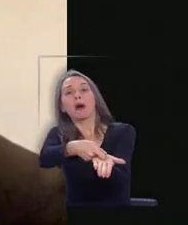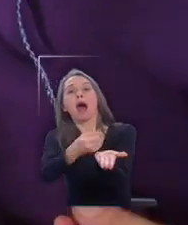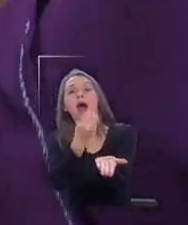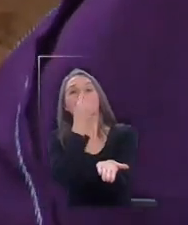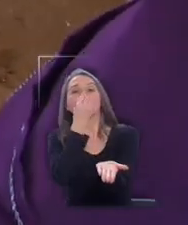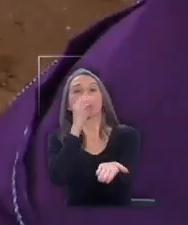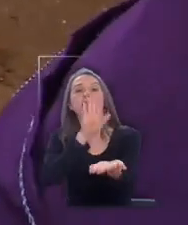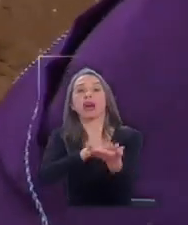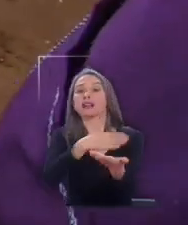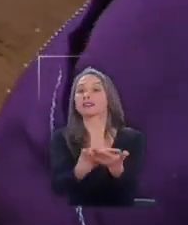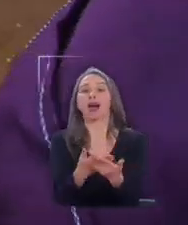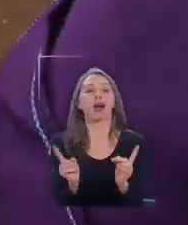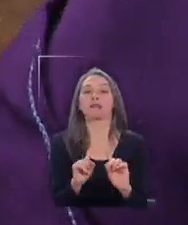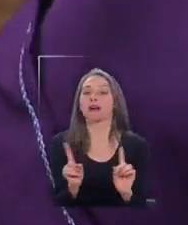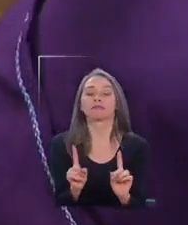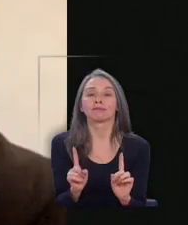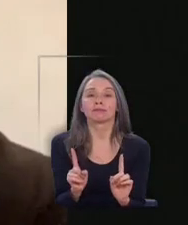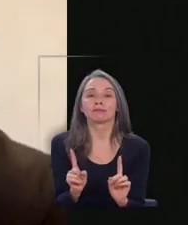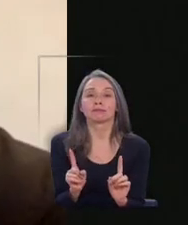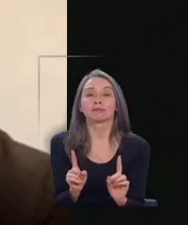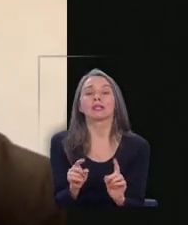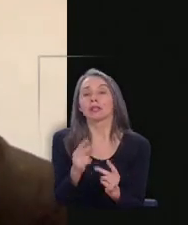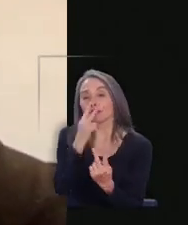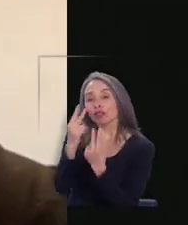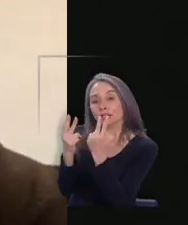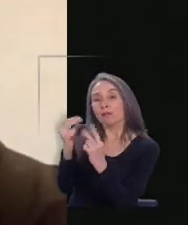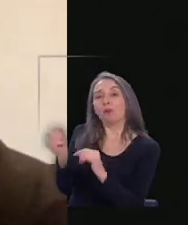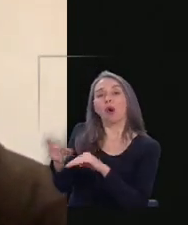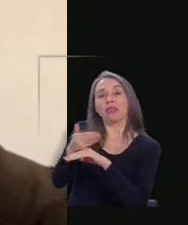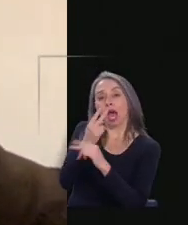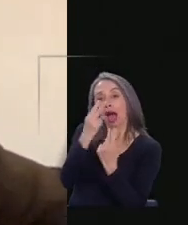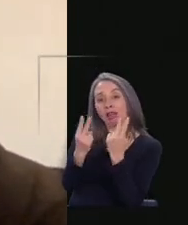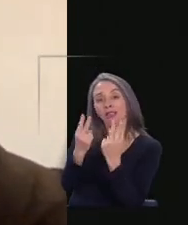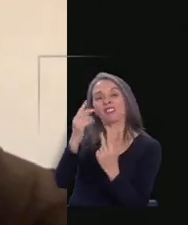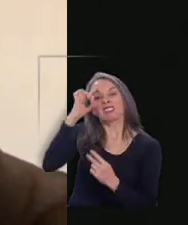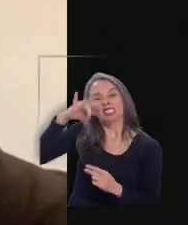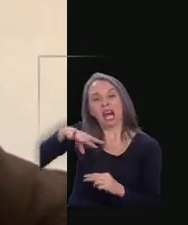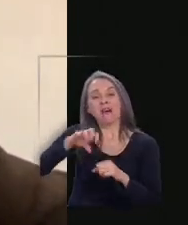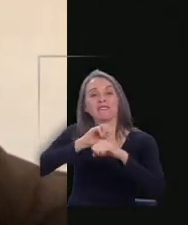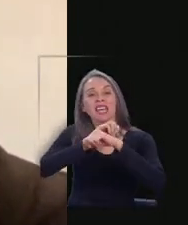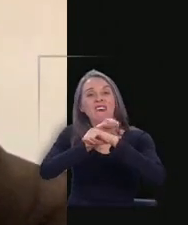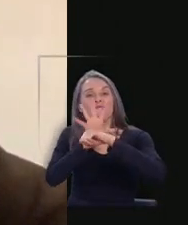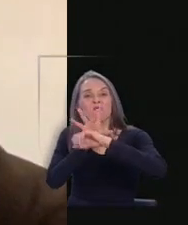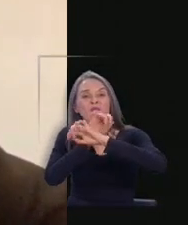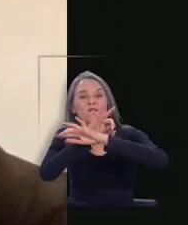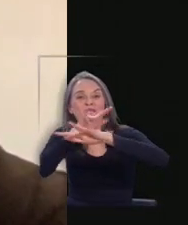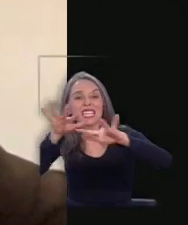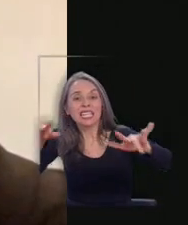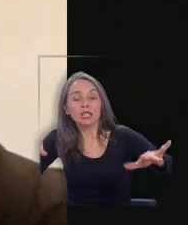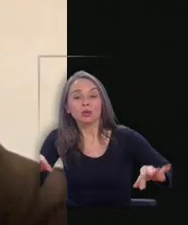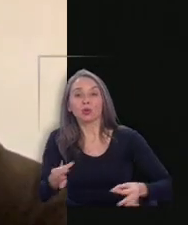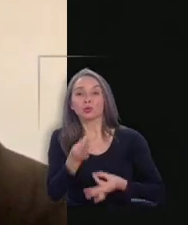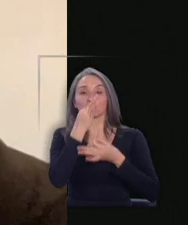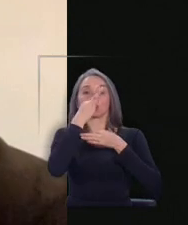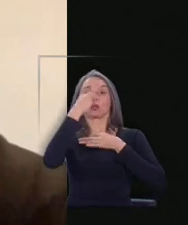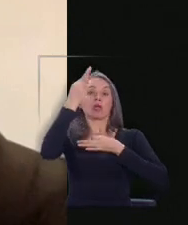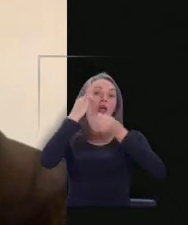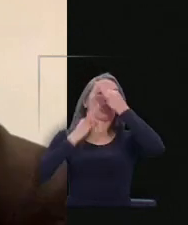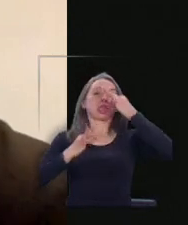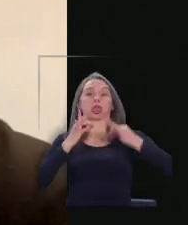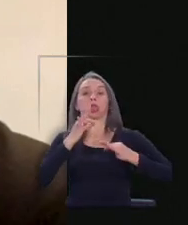alimentación. Es predecible que un virus como este que ataca al sistema autoinmune